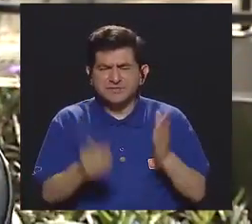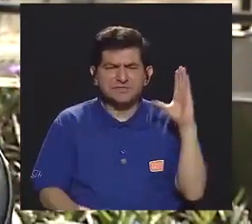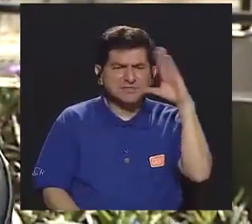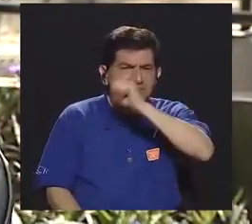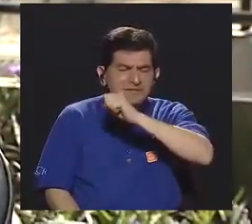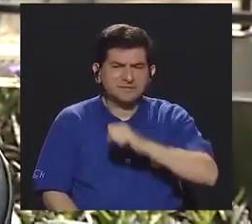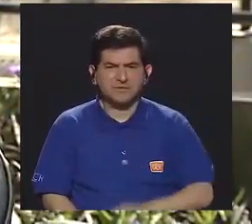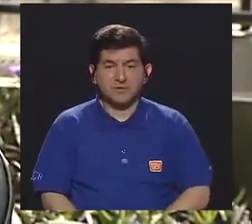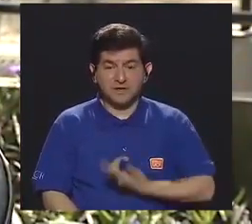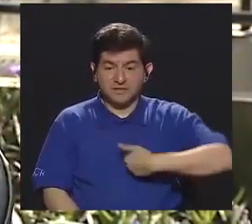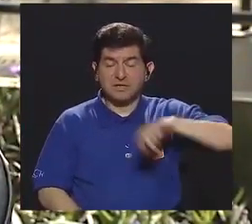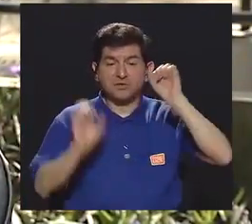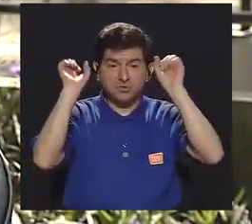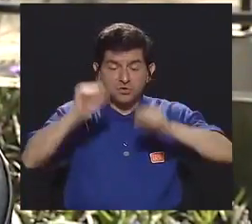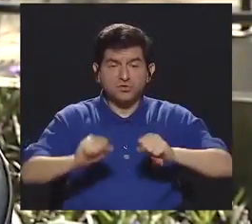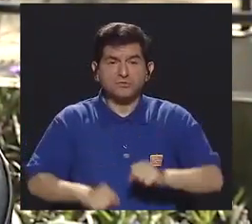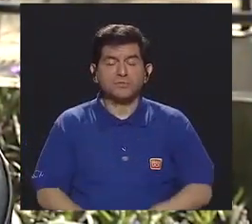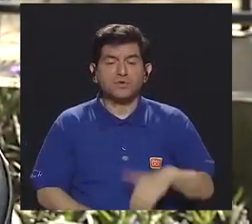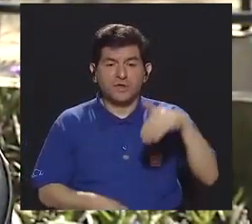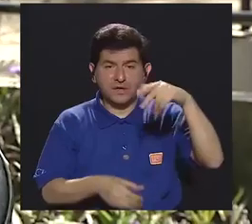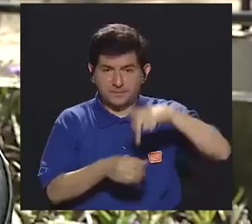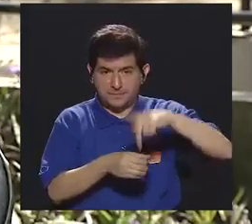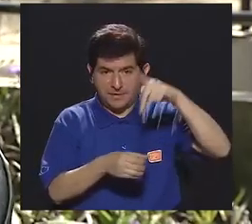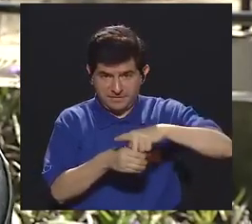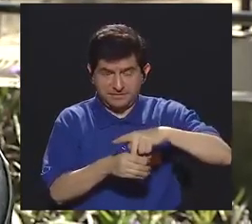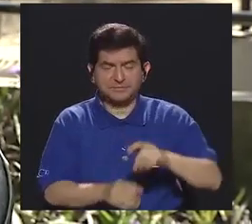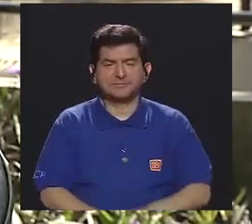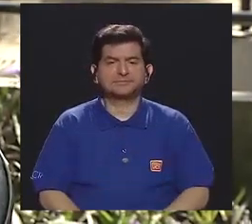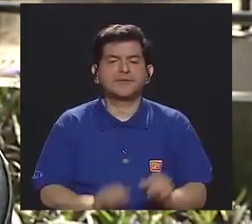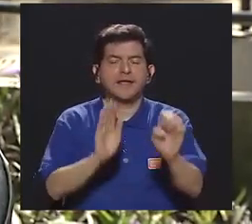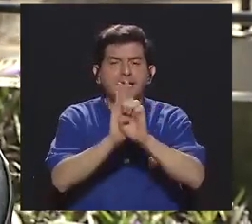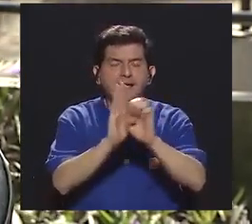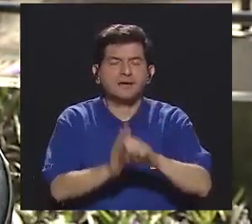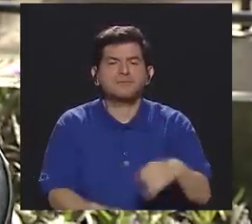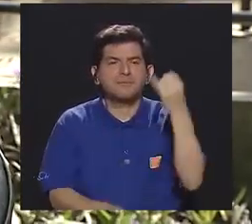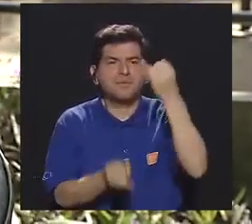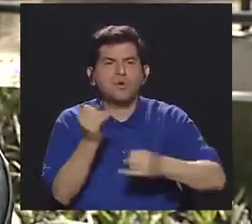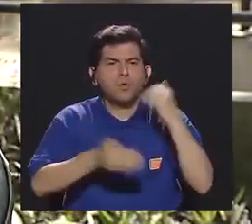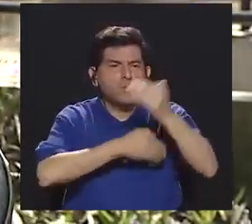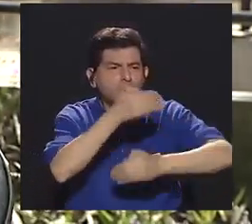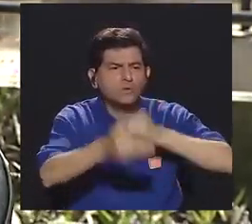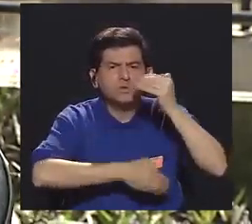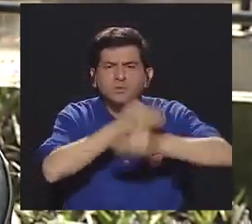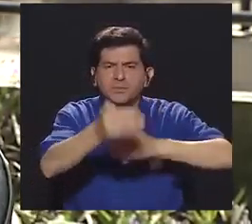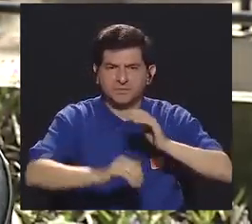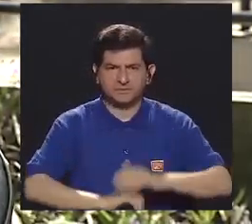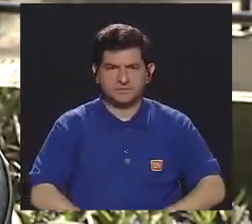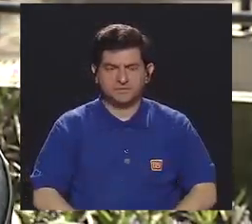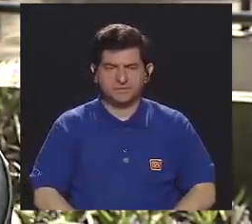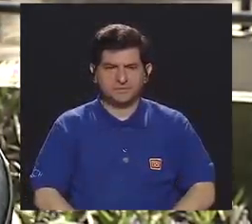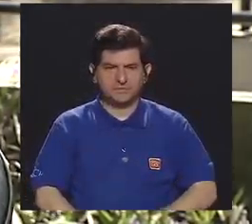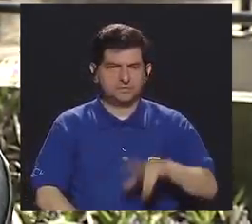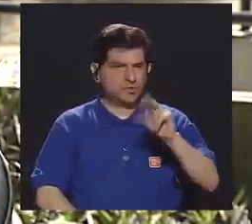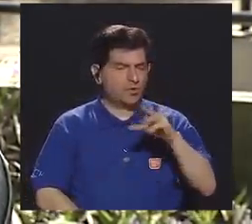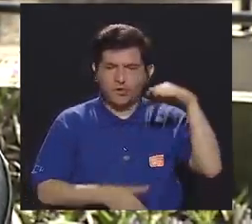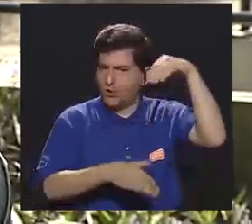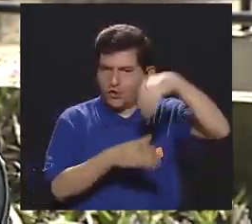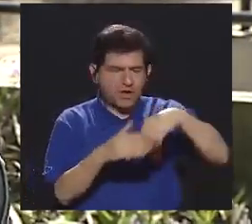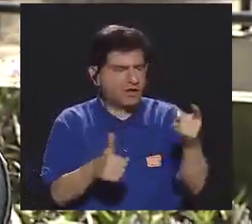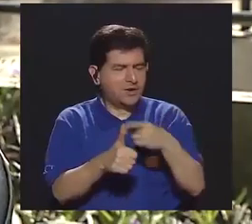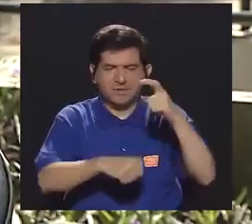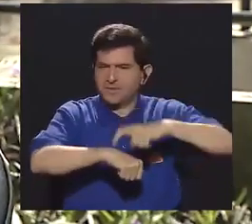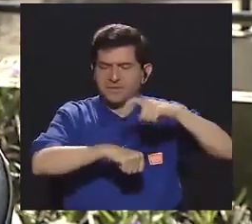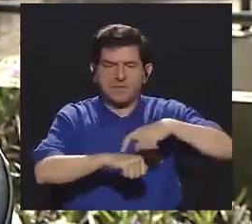detectado y que consideran que nosotros podríamos intervenir, ¿verdad? Entonces, por ejemplo, el último proceso que tuvimos, que no estaba